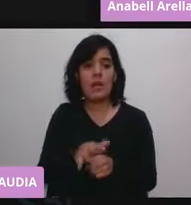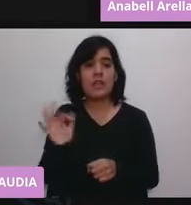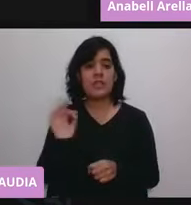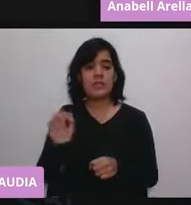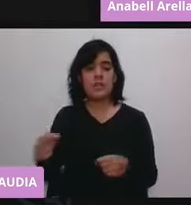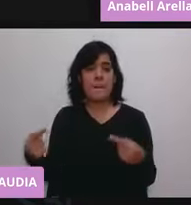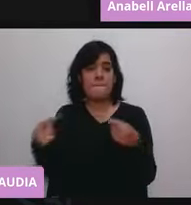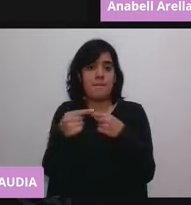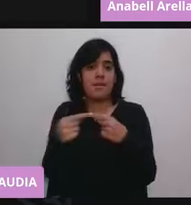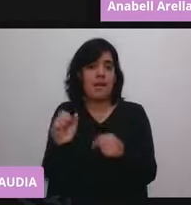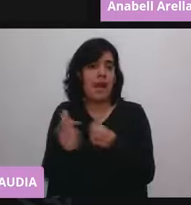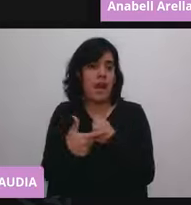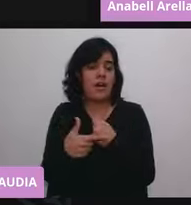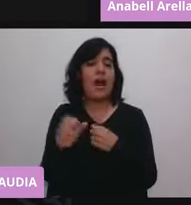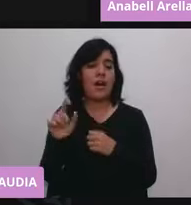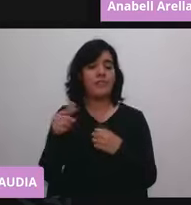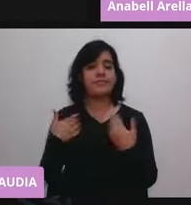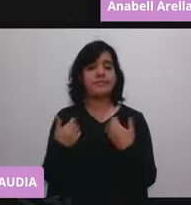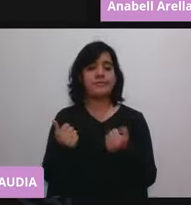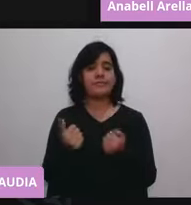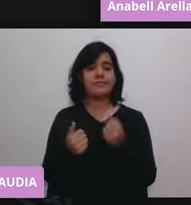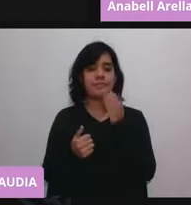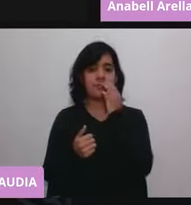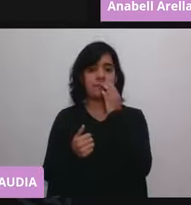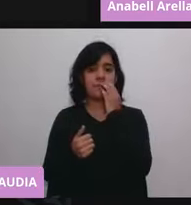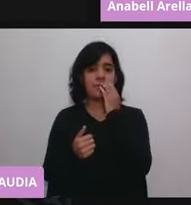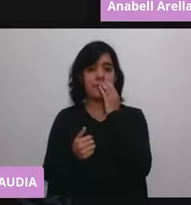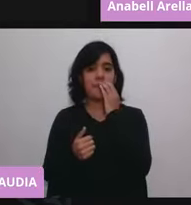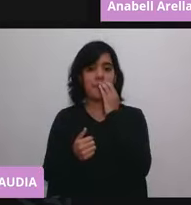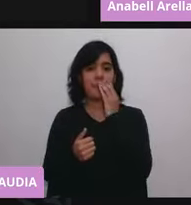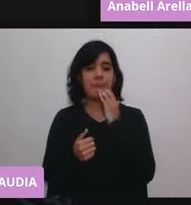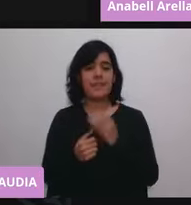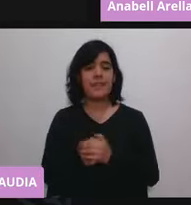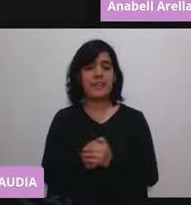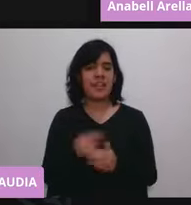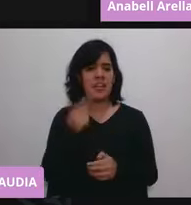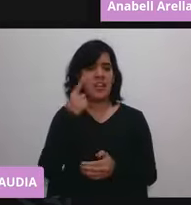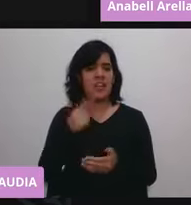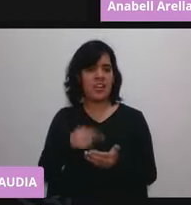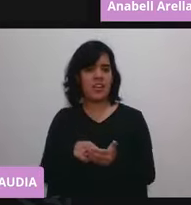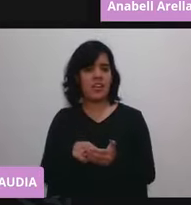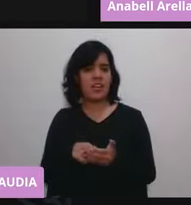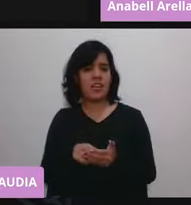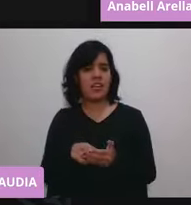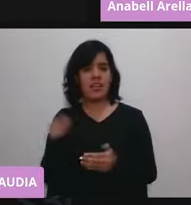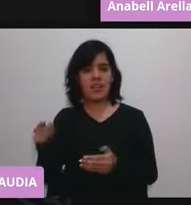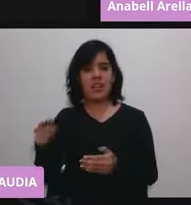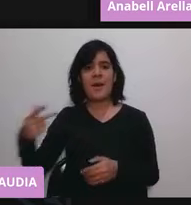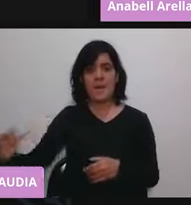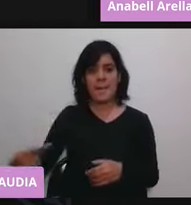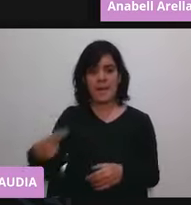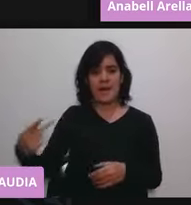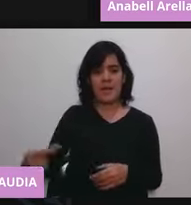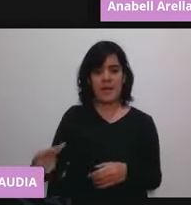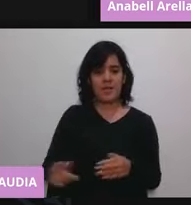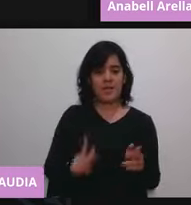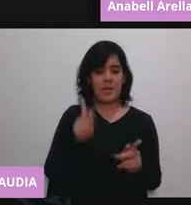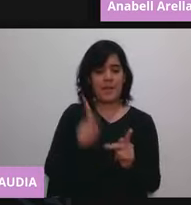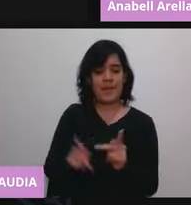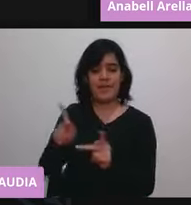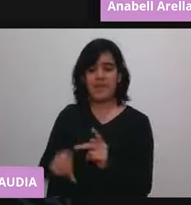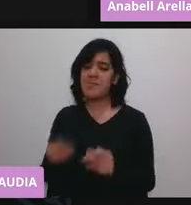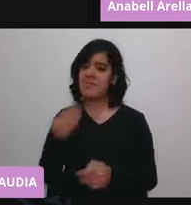Gracias, porque también, bueno, en el Inter fue una dinámica, ¿no? Buena esta de las preguntas que tenía la audiencia.